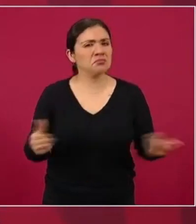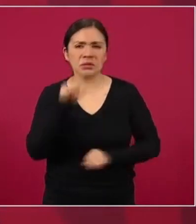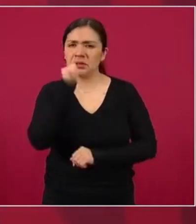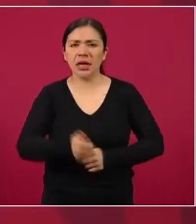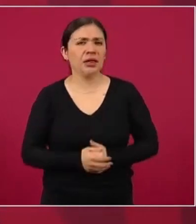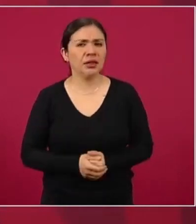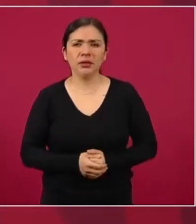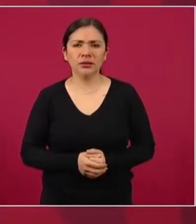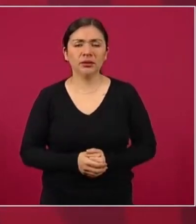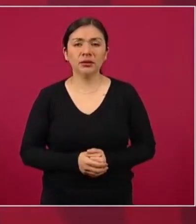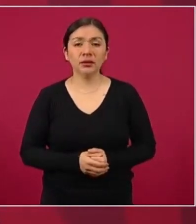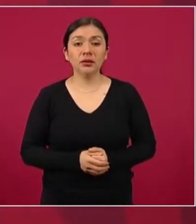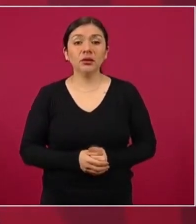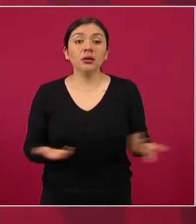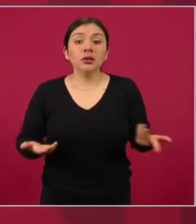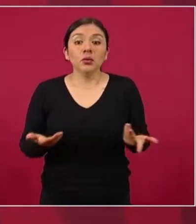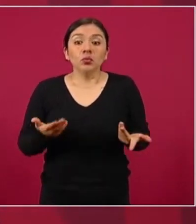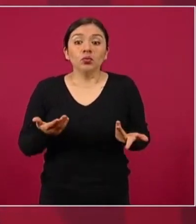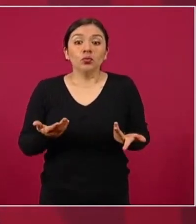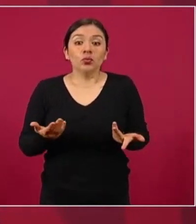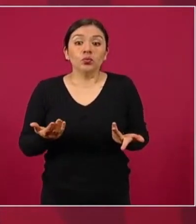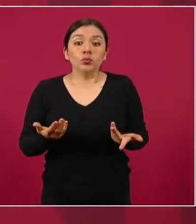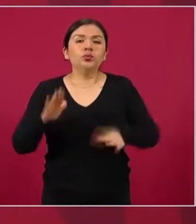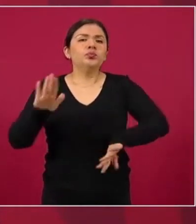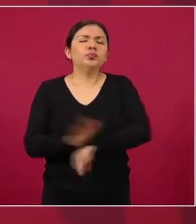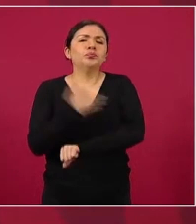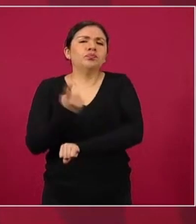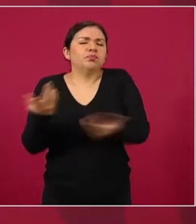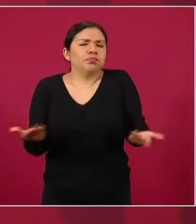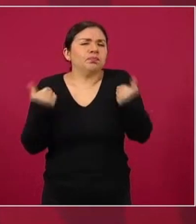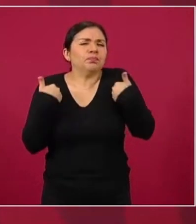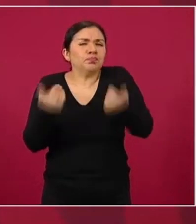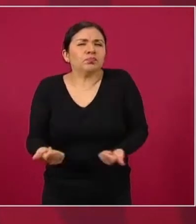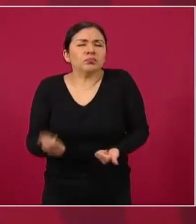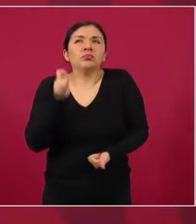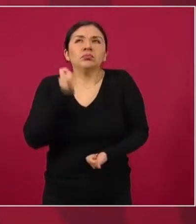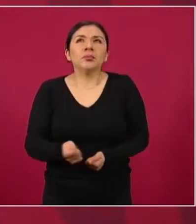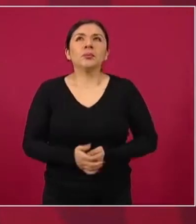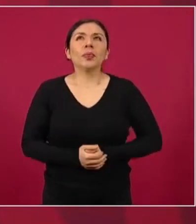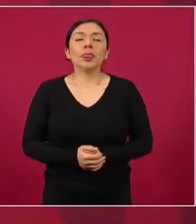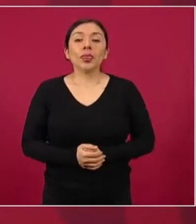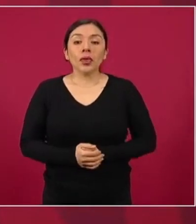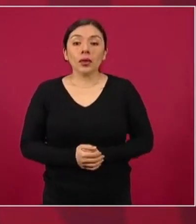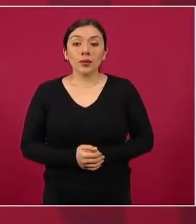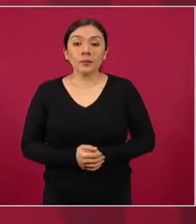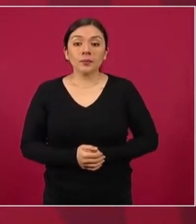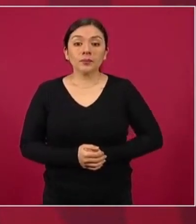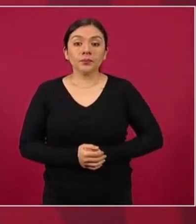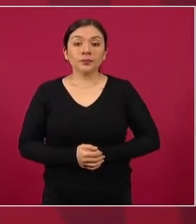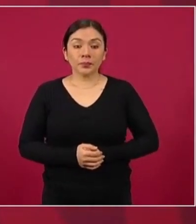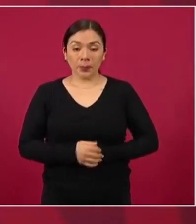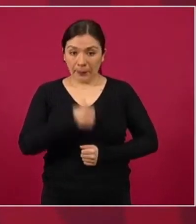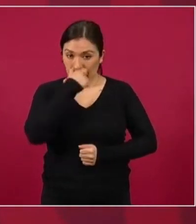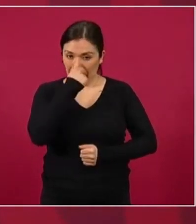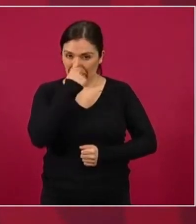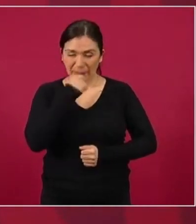sentido común, que es el menos